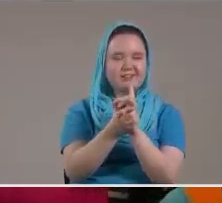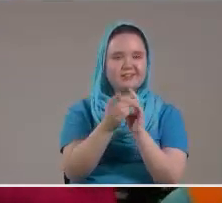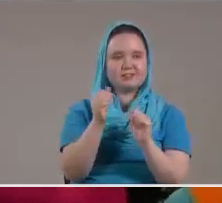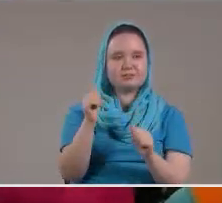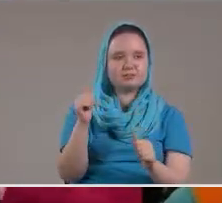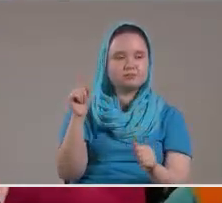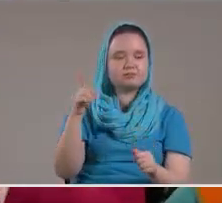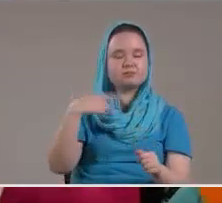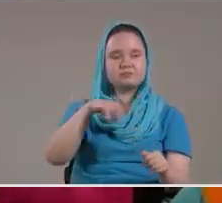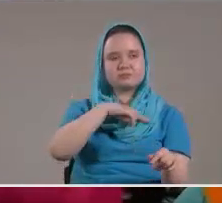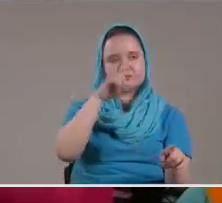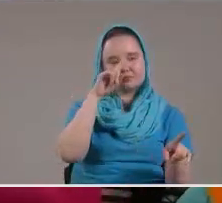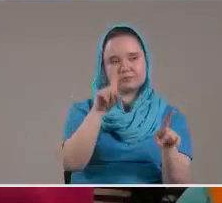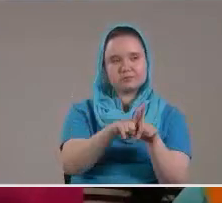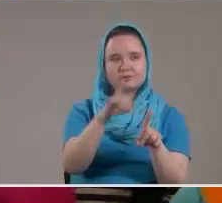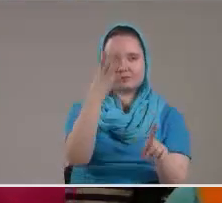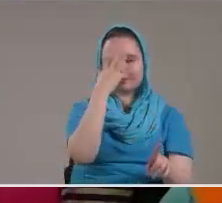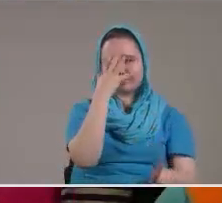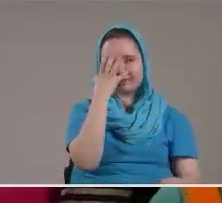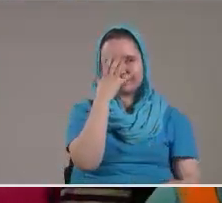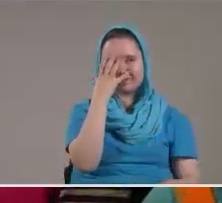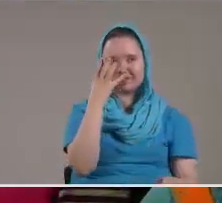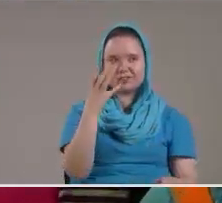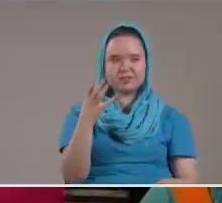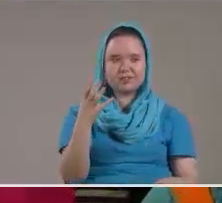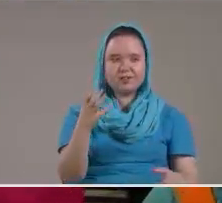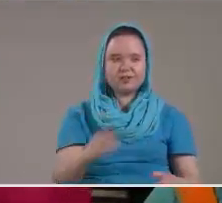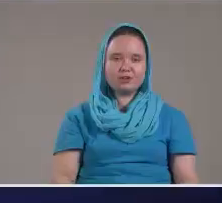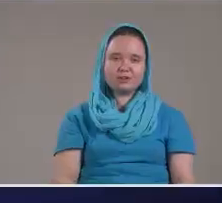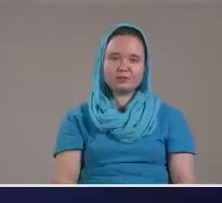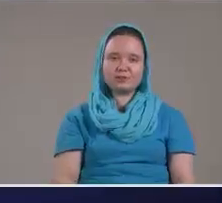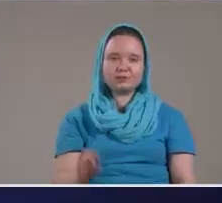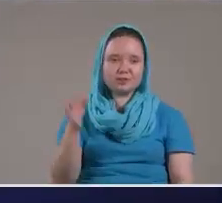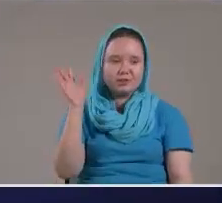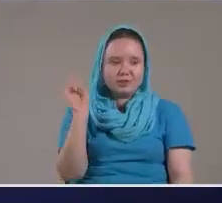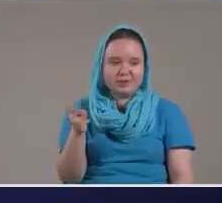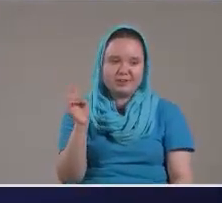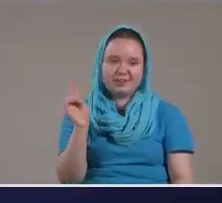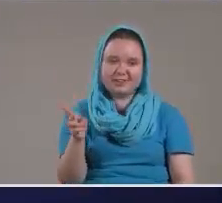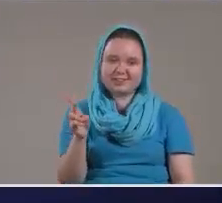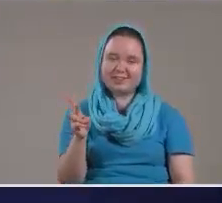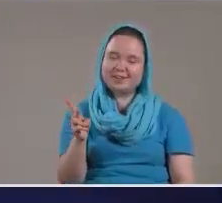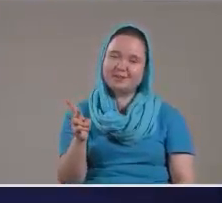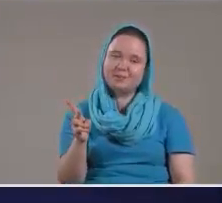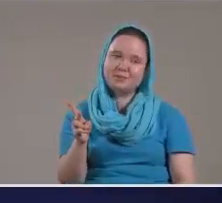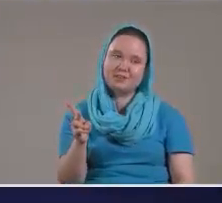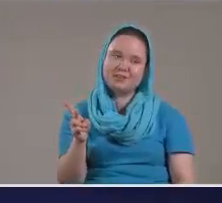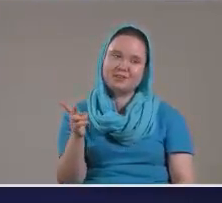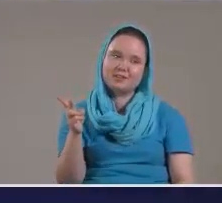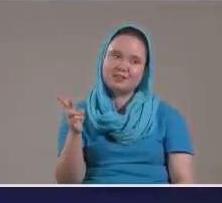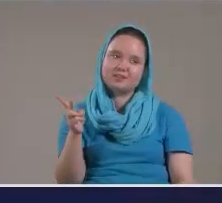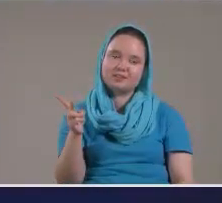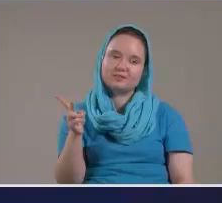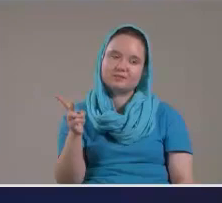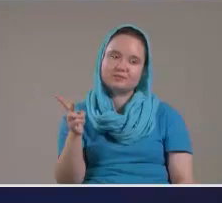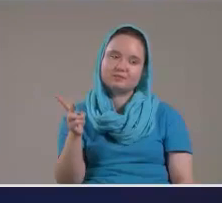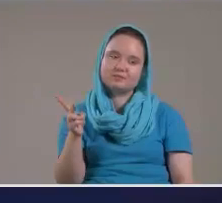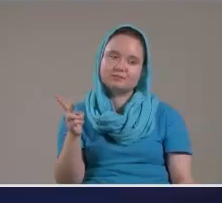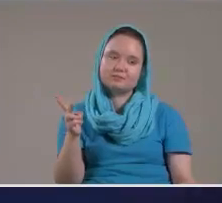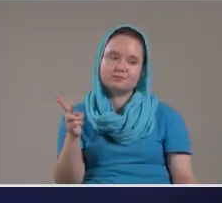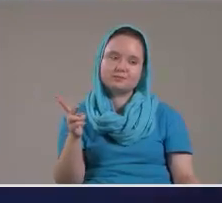Pecados Que constantemente Padre Nos envuelven Nos